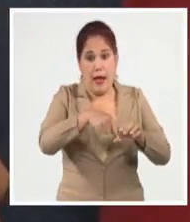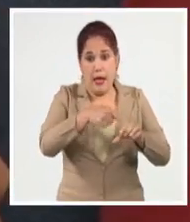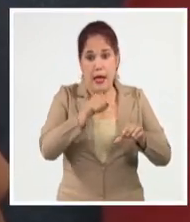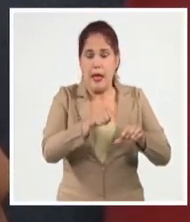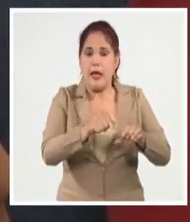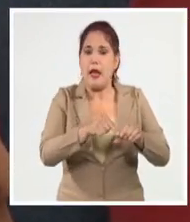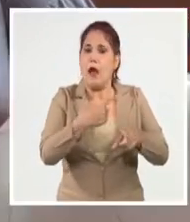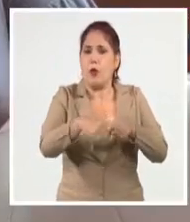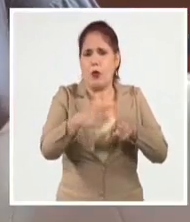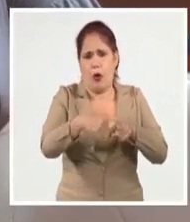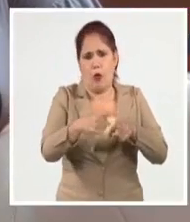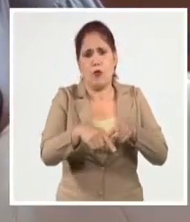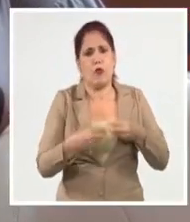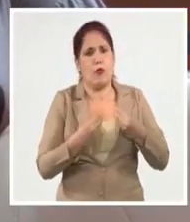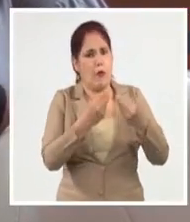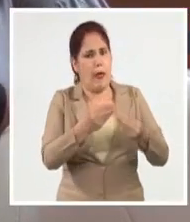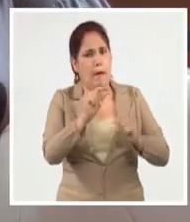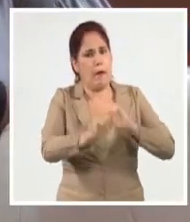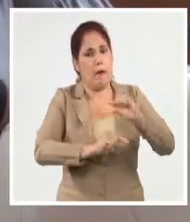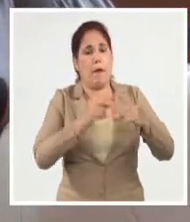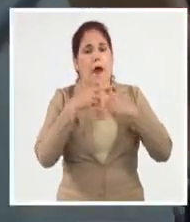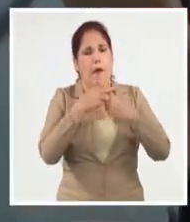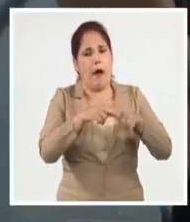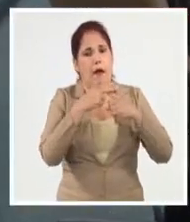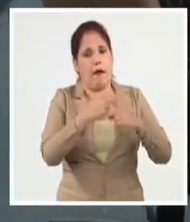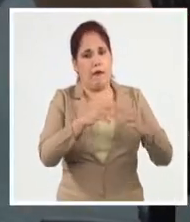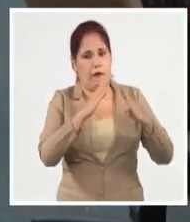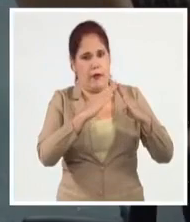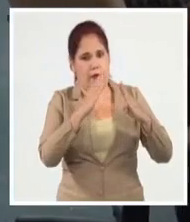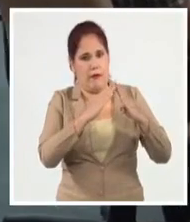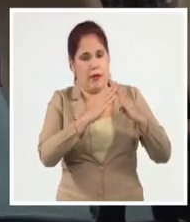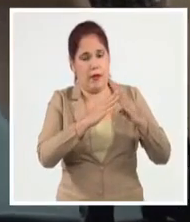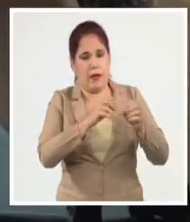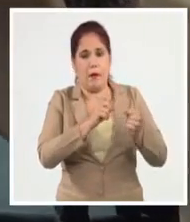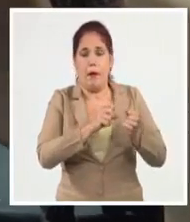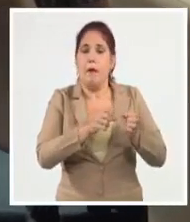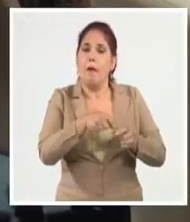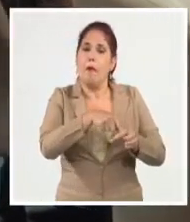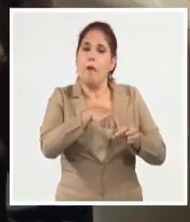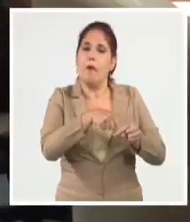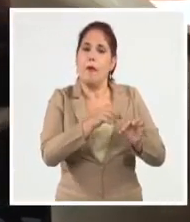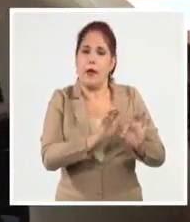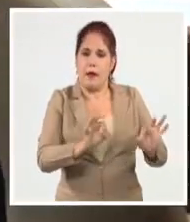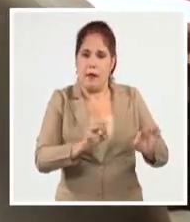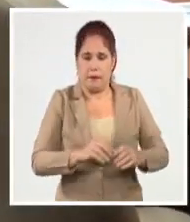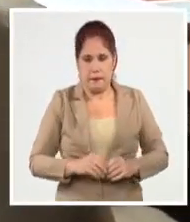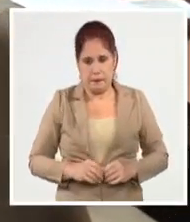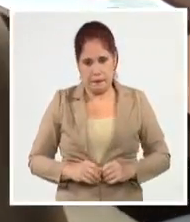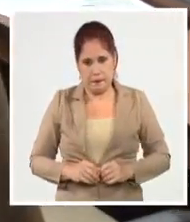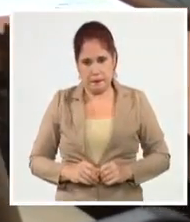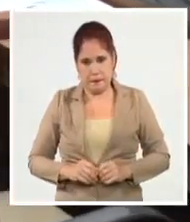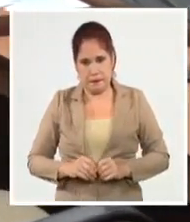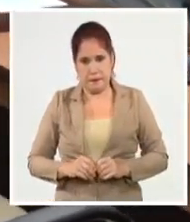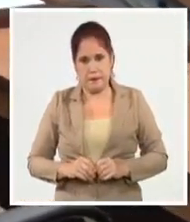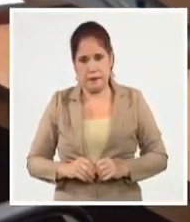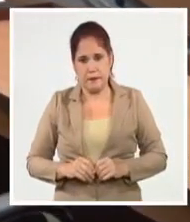un grupo de recursos para la reparación de viviendas. Wilmer Rodríguez Fernández, Sistema Informativo de la Televisión Cubana. ¡Gracias!